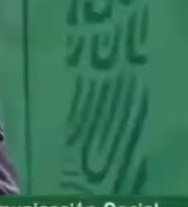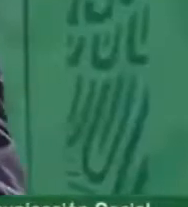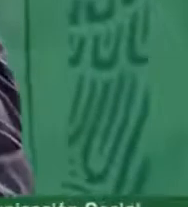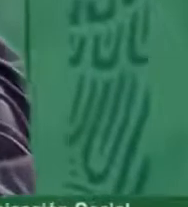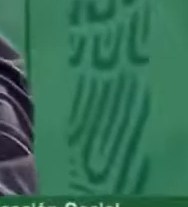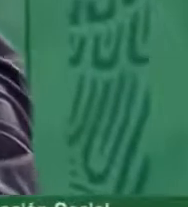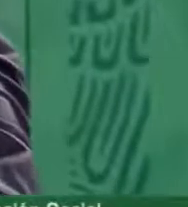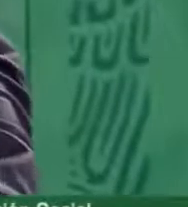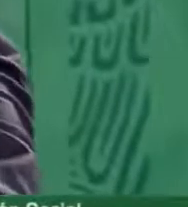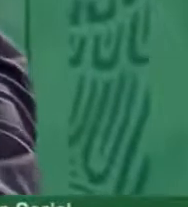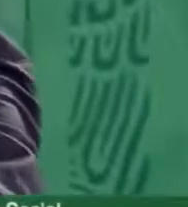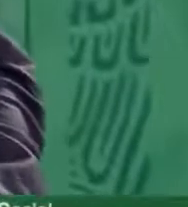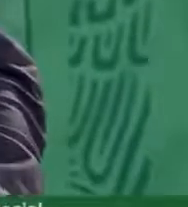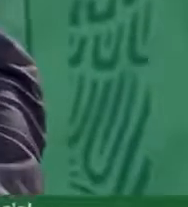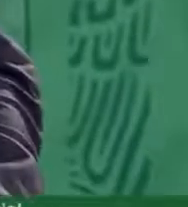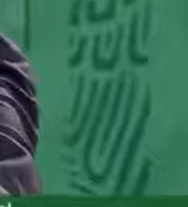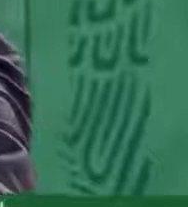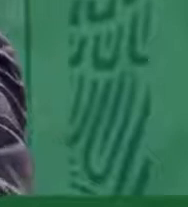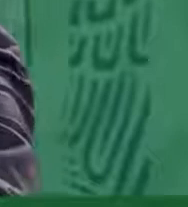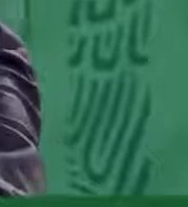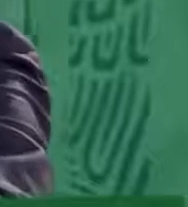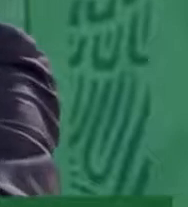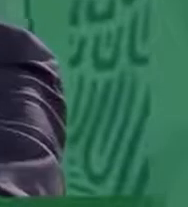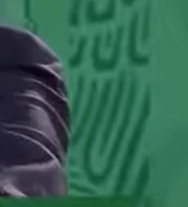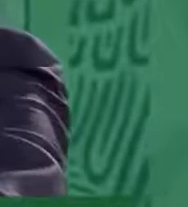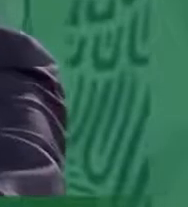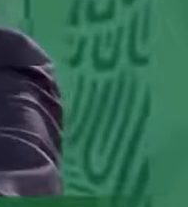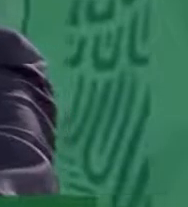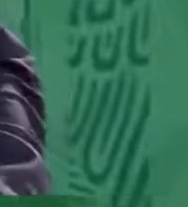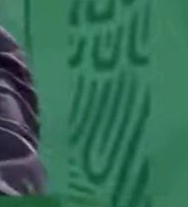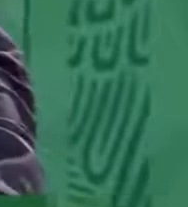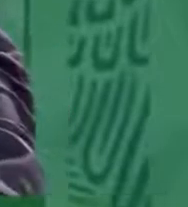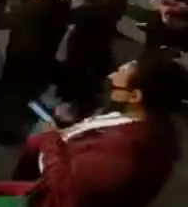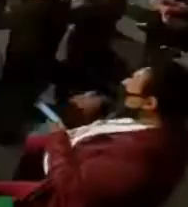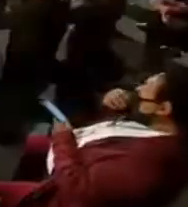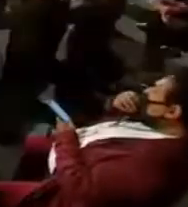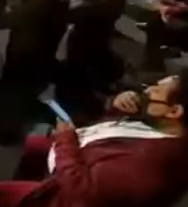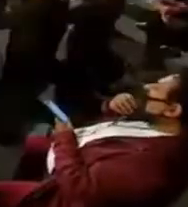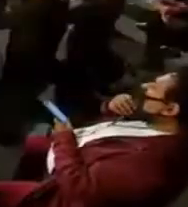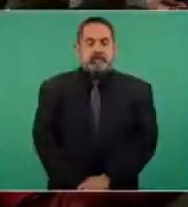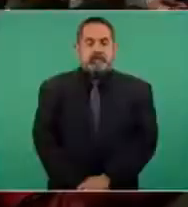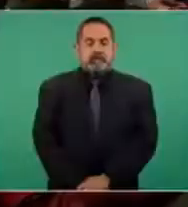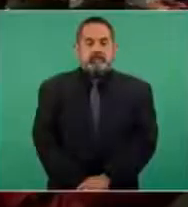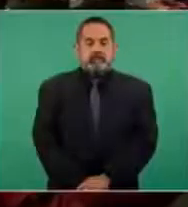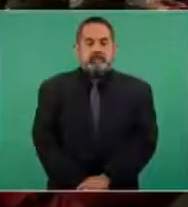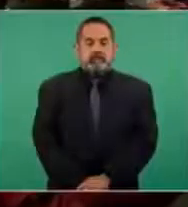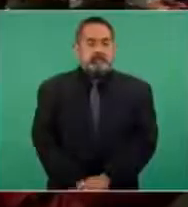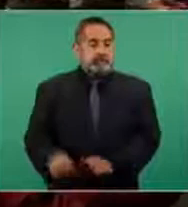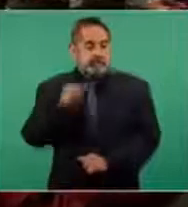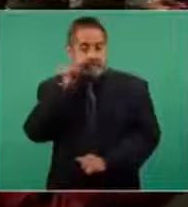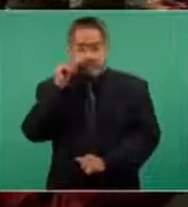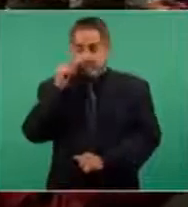también se inició el trámite, se lleva tiempo, pero ya